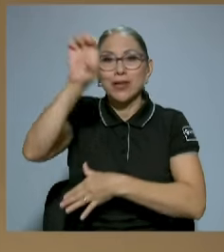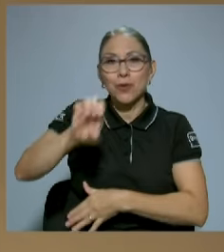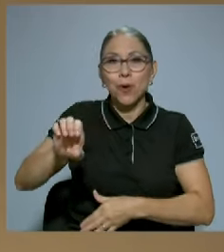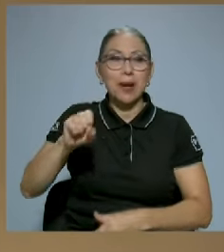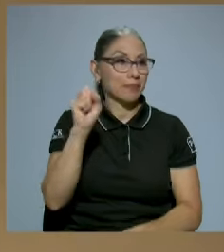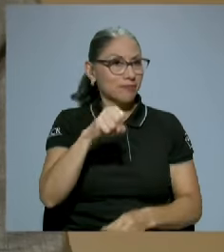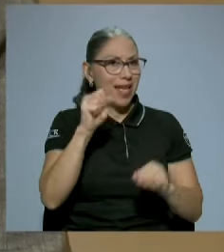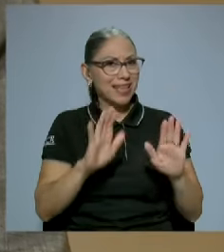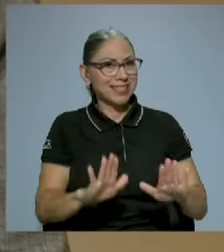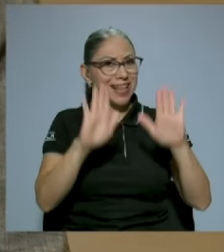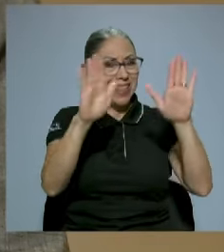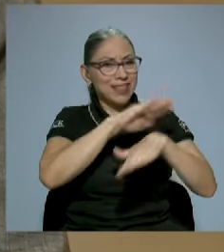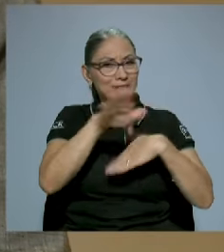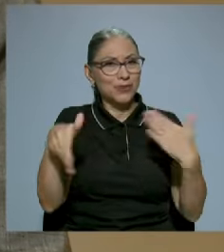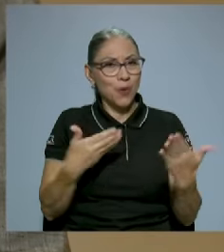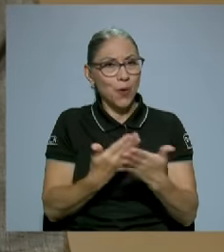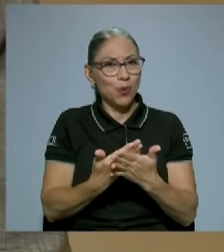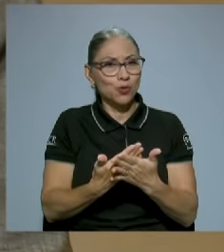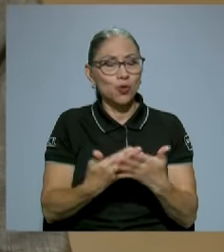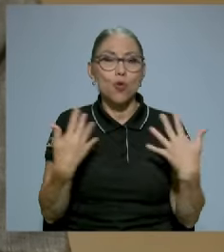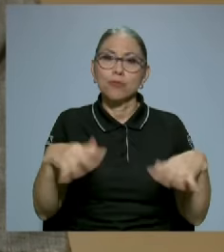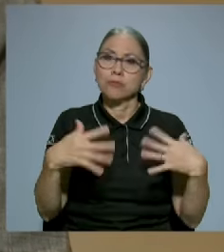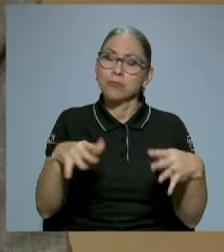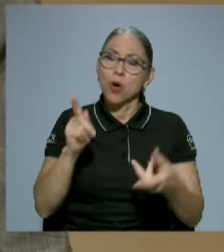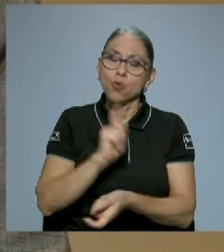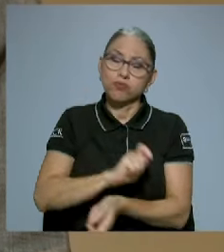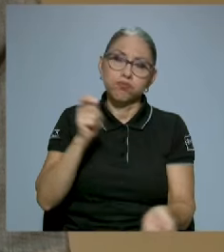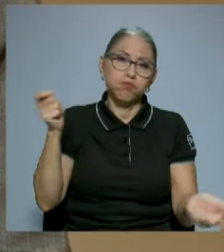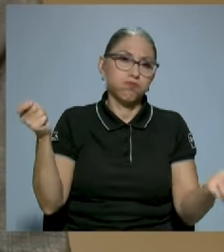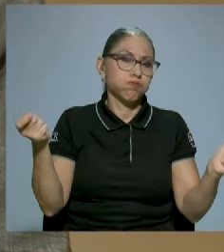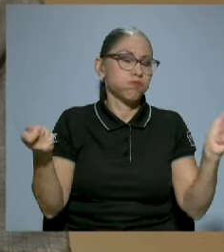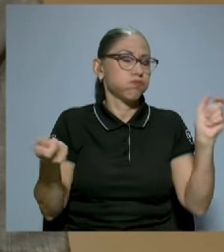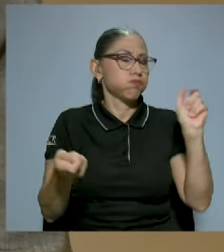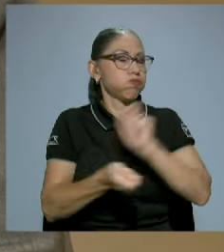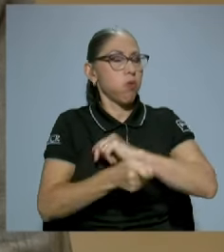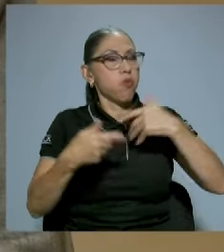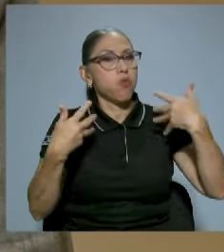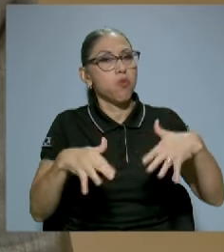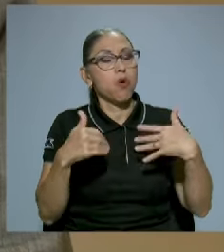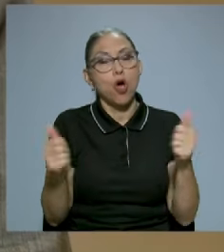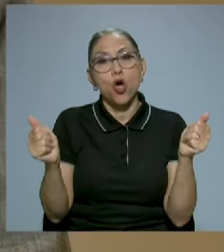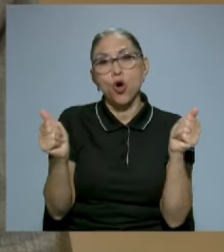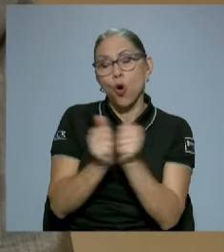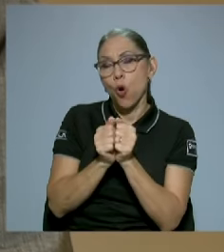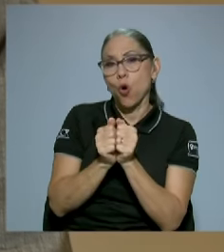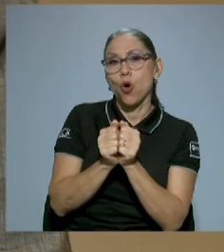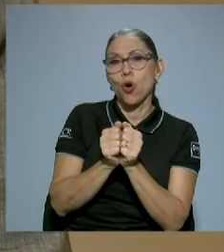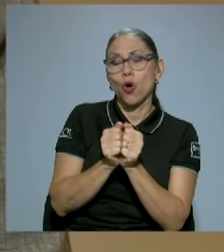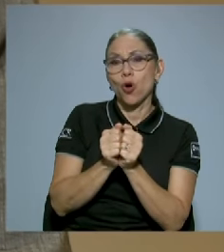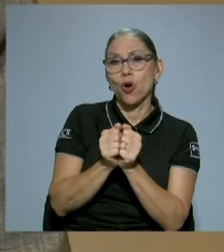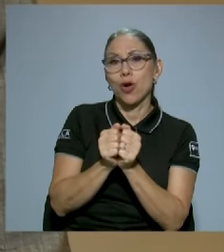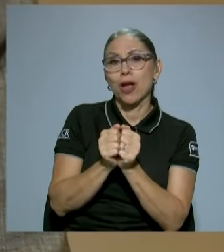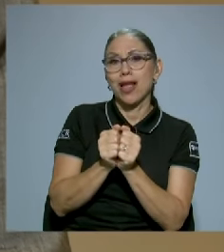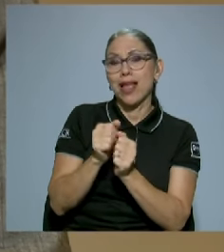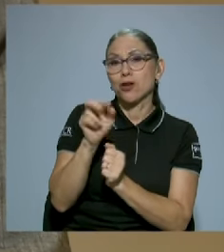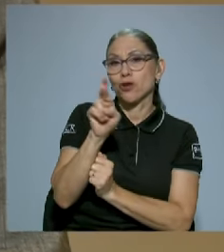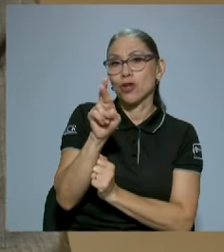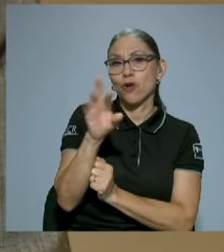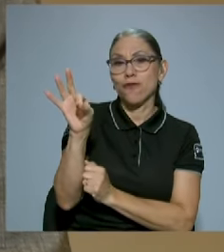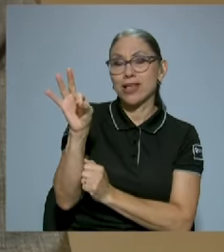No, hubo un cambio copernicano con el ingreso de él a la rectoría de